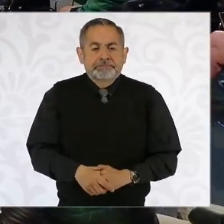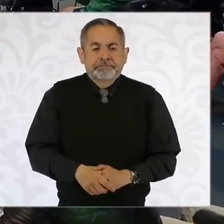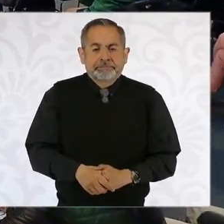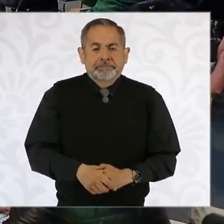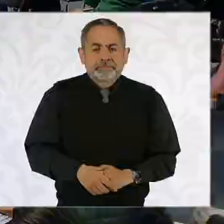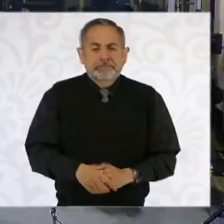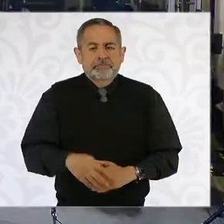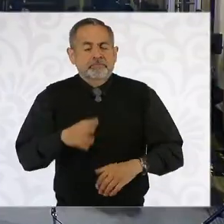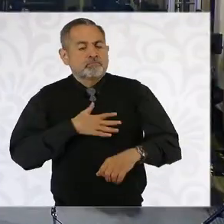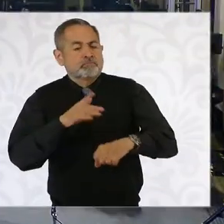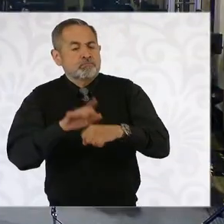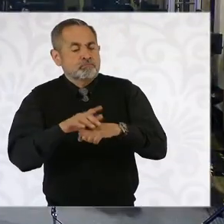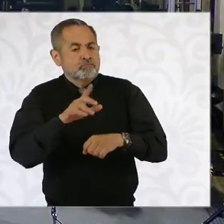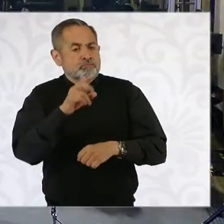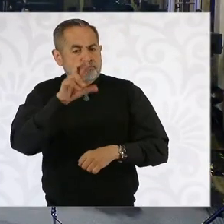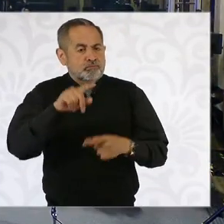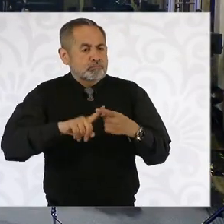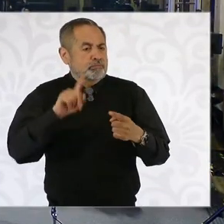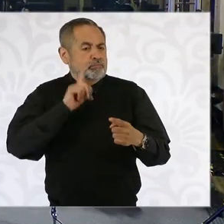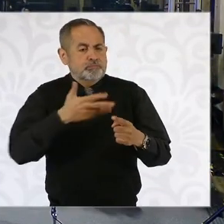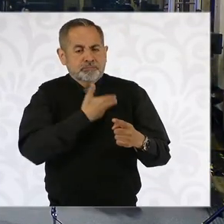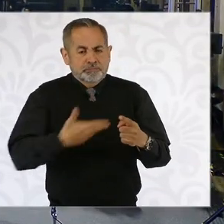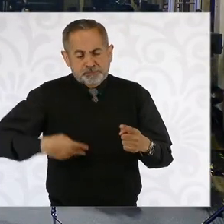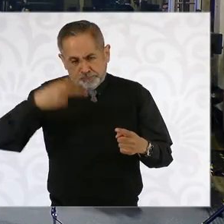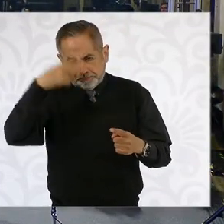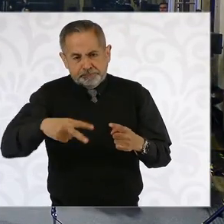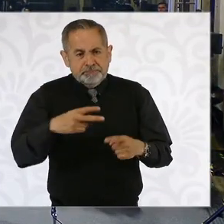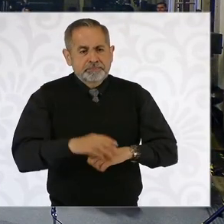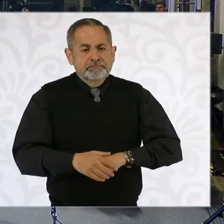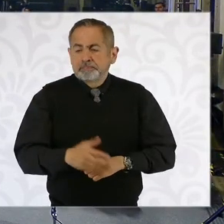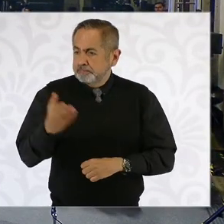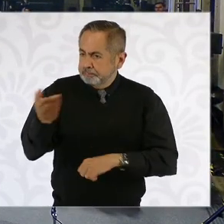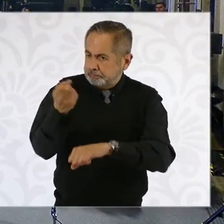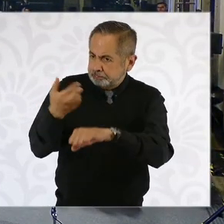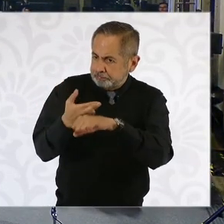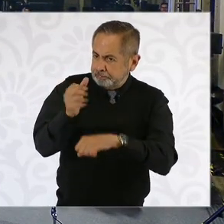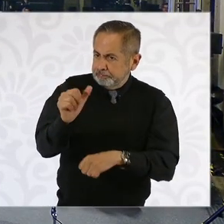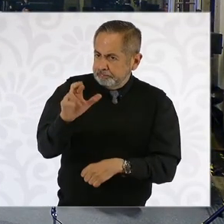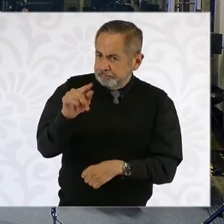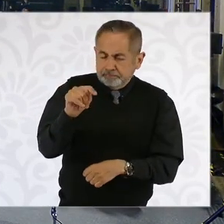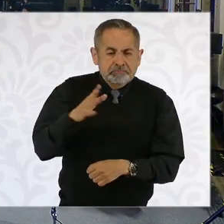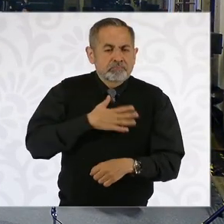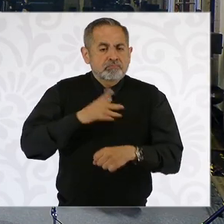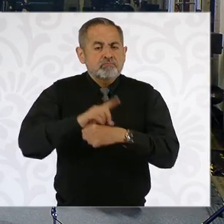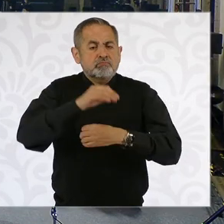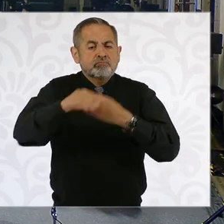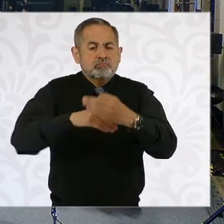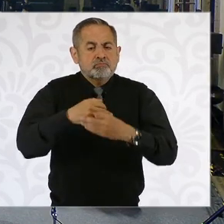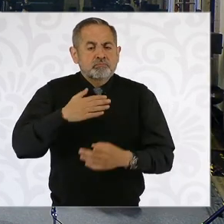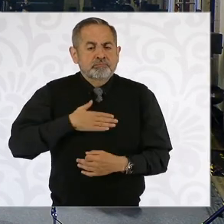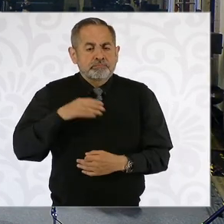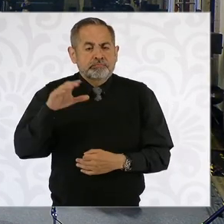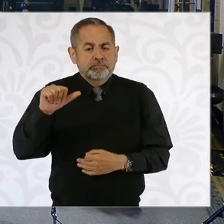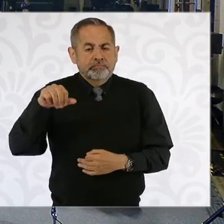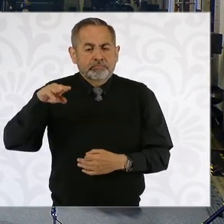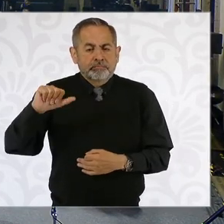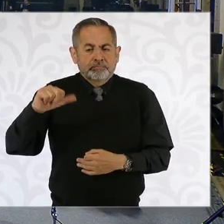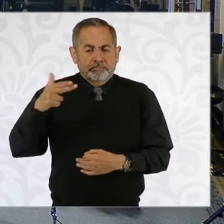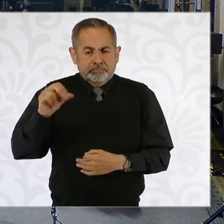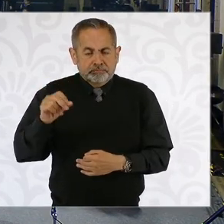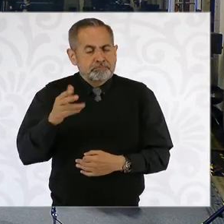Buenos días, doctora, presidenta de la República, secretaria Ariadna. Buenos días a todas y todos. Tóximo Camacho, de Luces del Siglo.